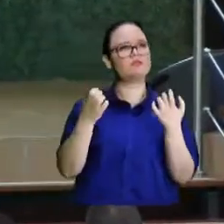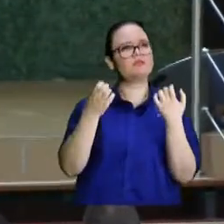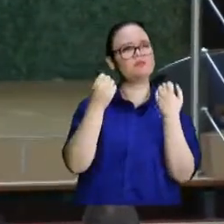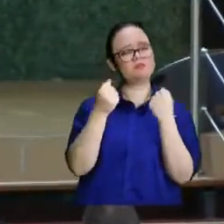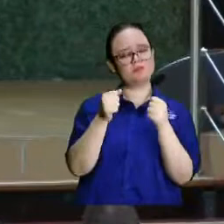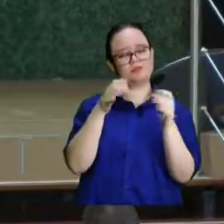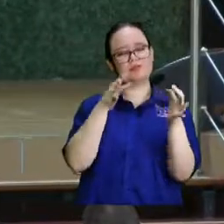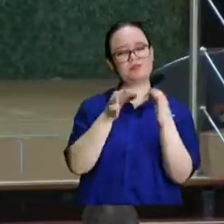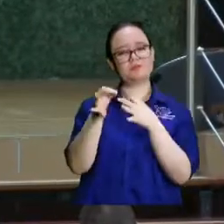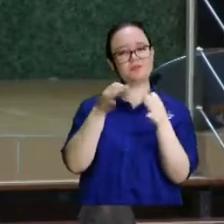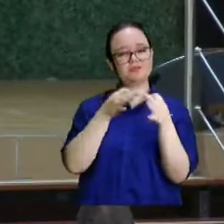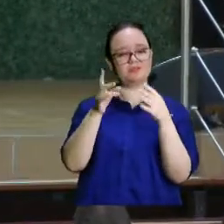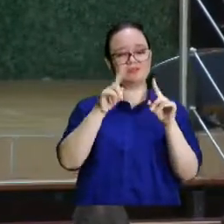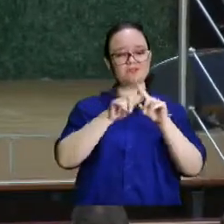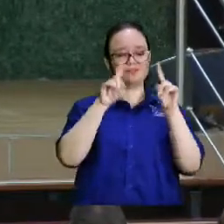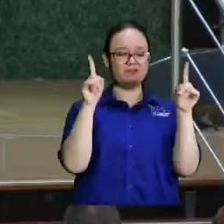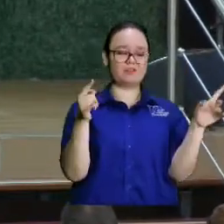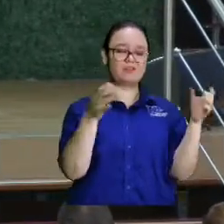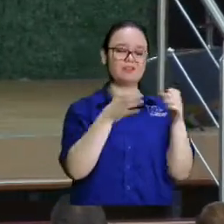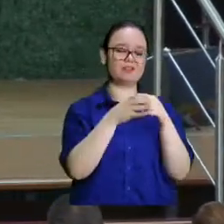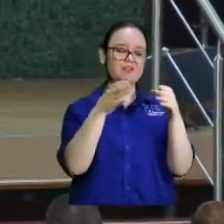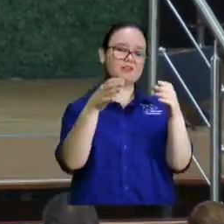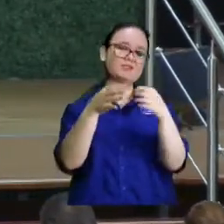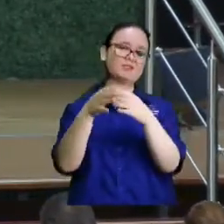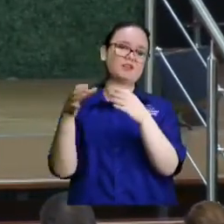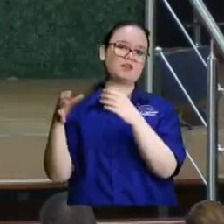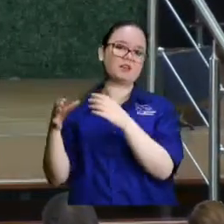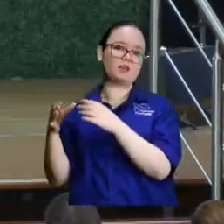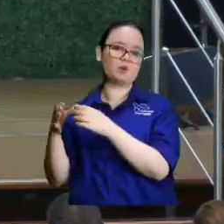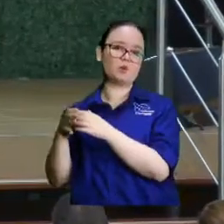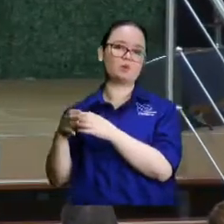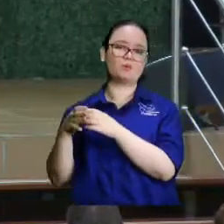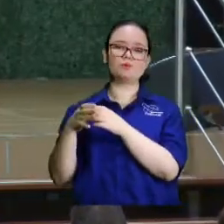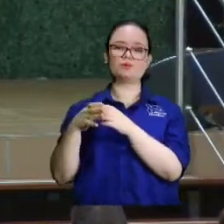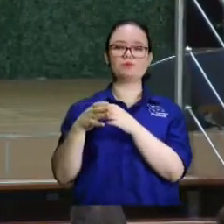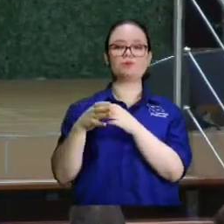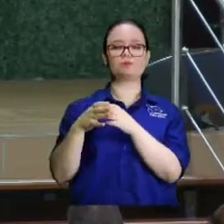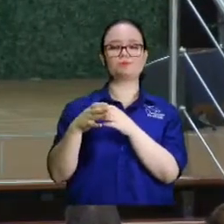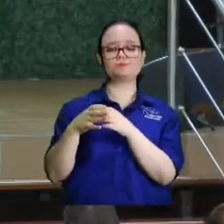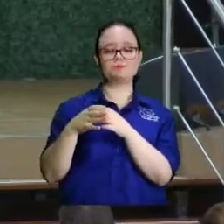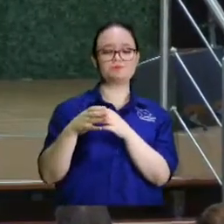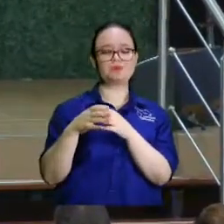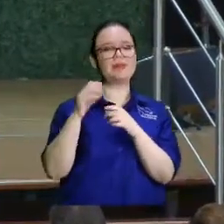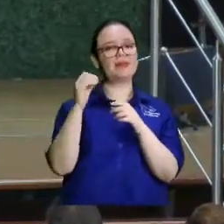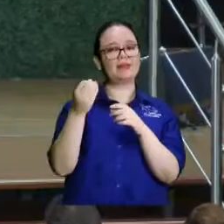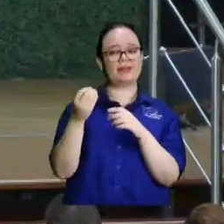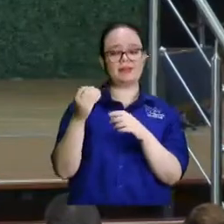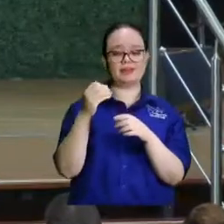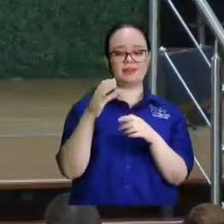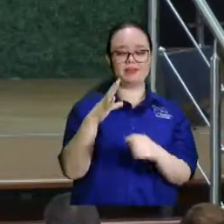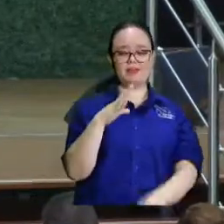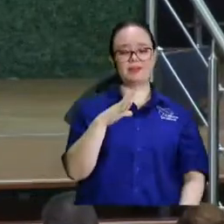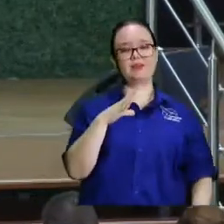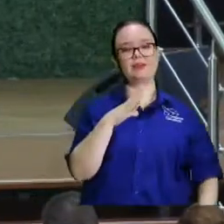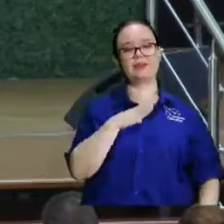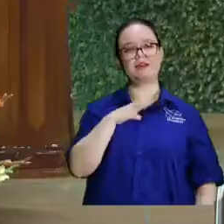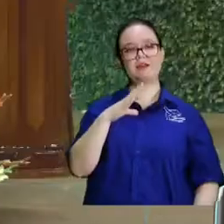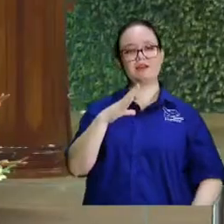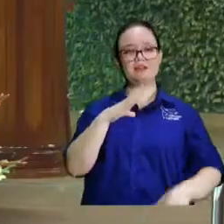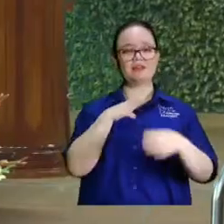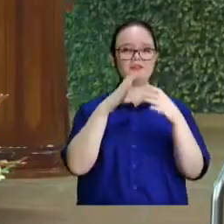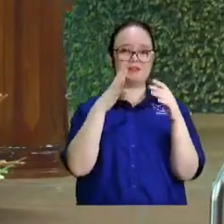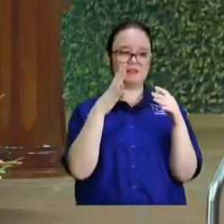de los diferentes, valga la redundancia, grupos que integran a la comunidad de